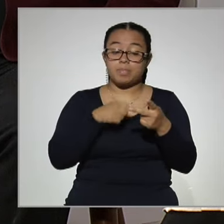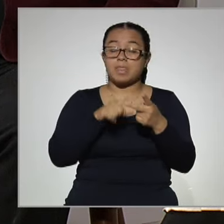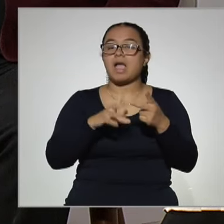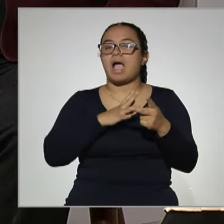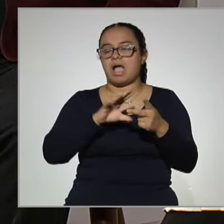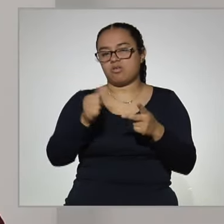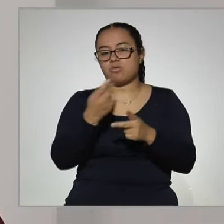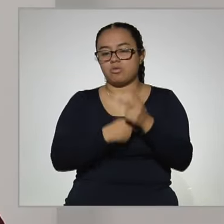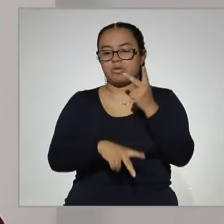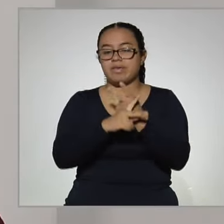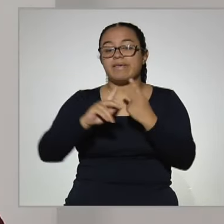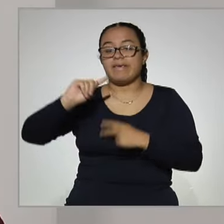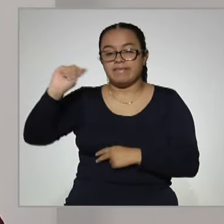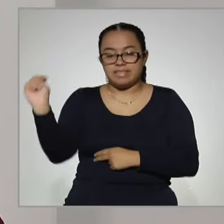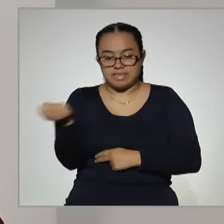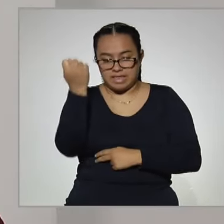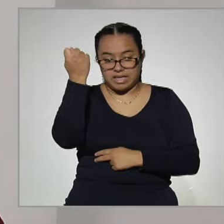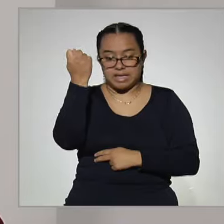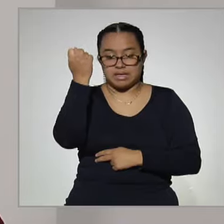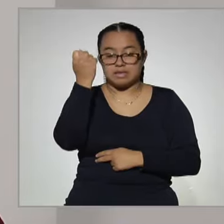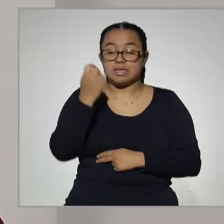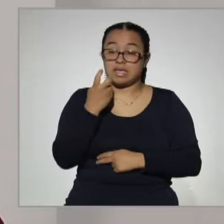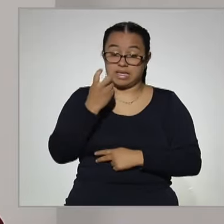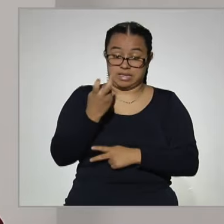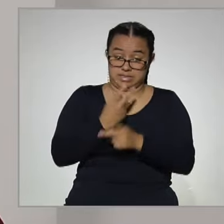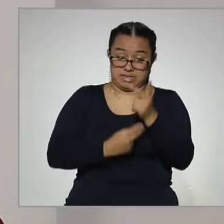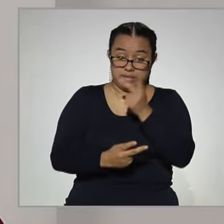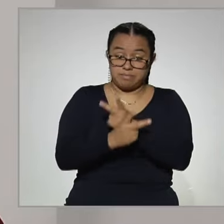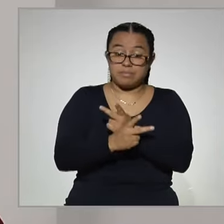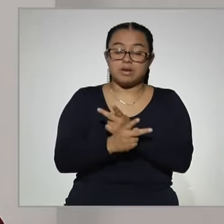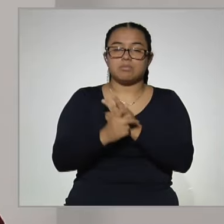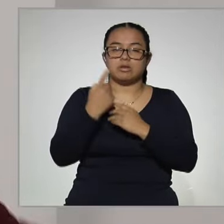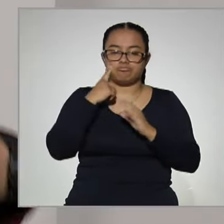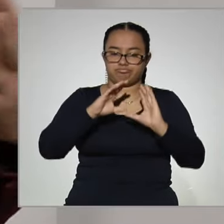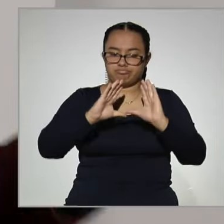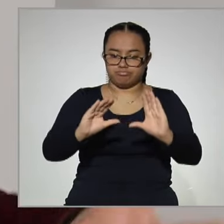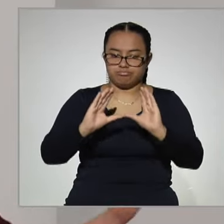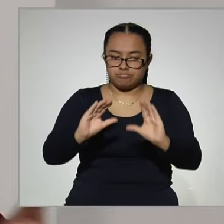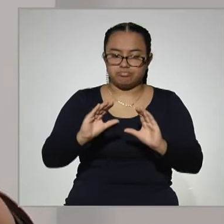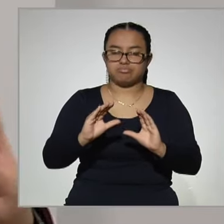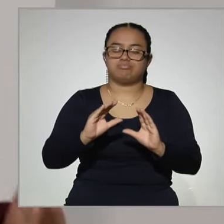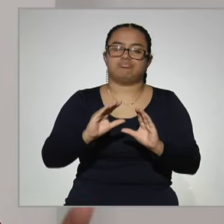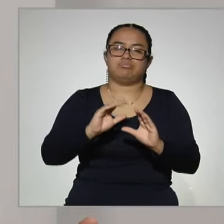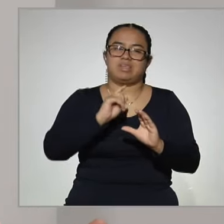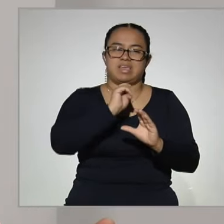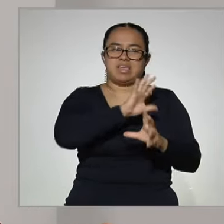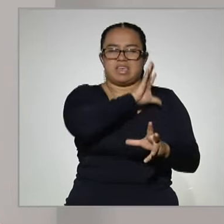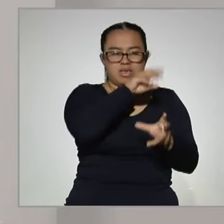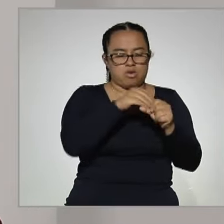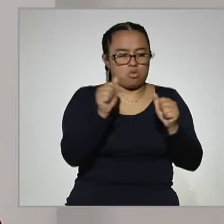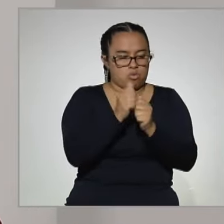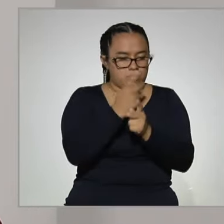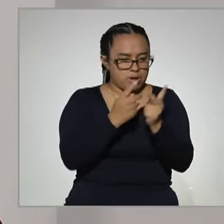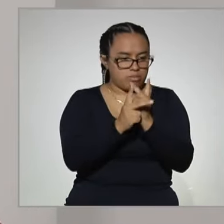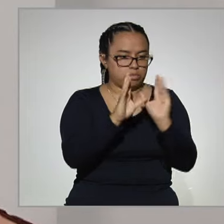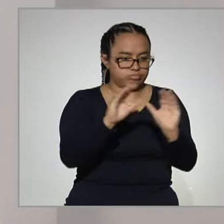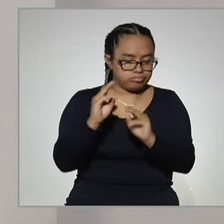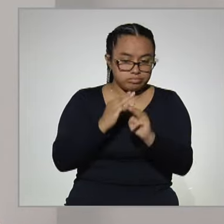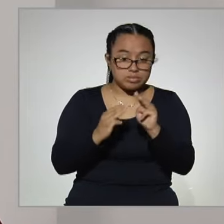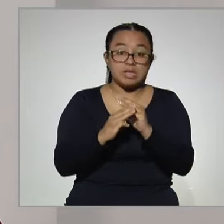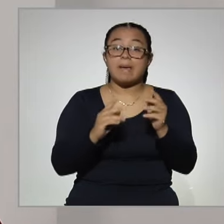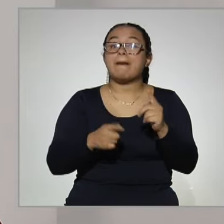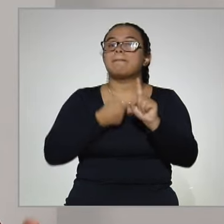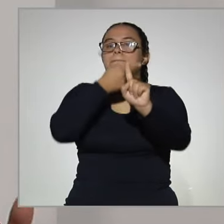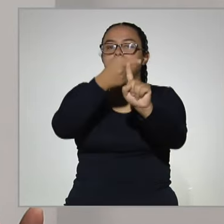tecnológico, que son bachilleratos que además de dar una formación general del bachillerato, dan una